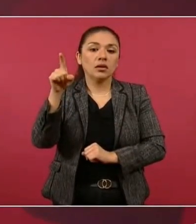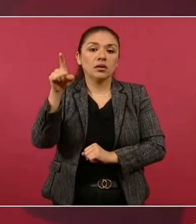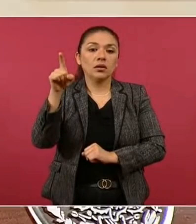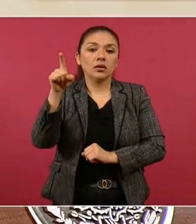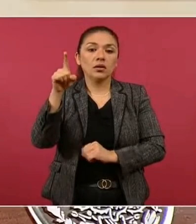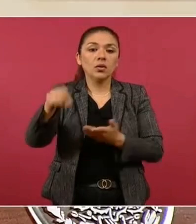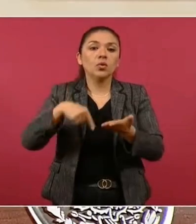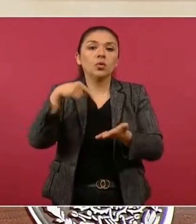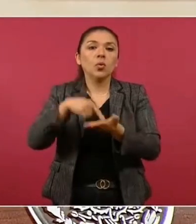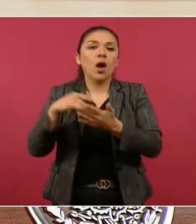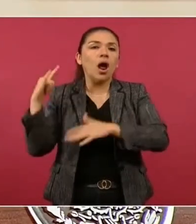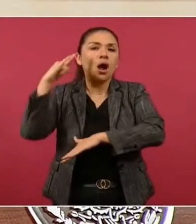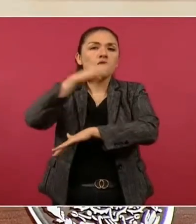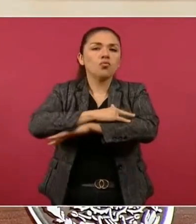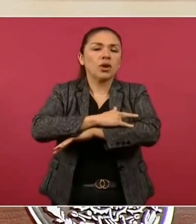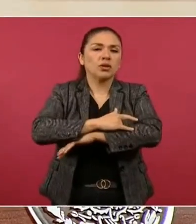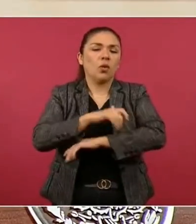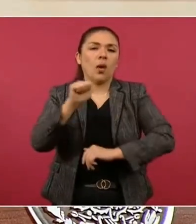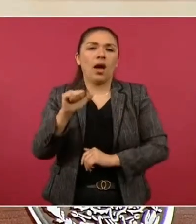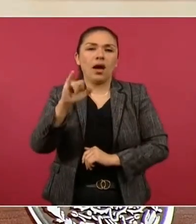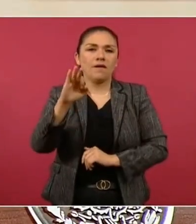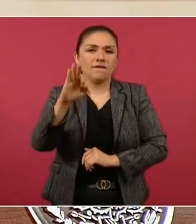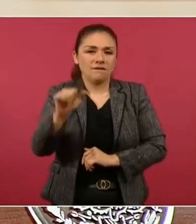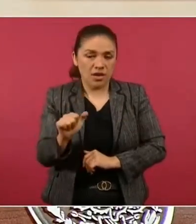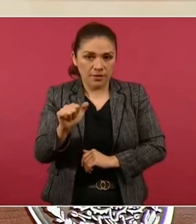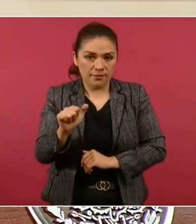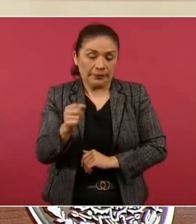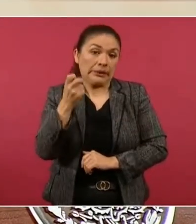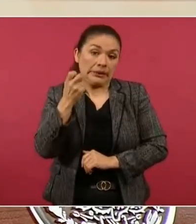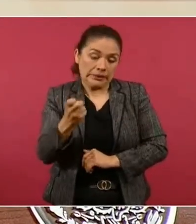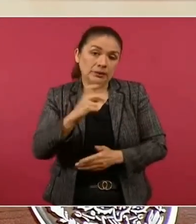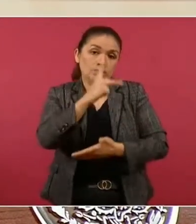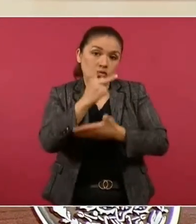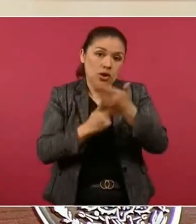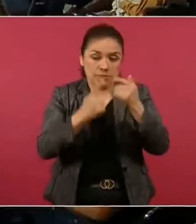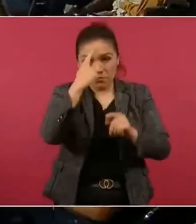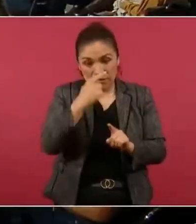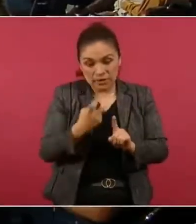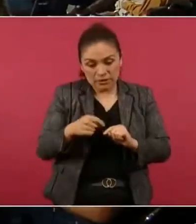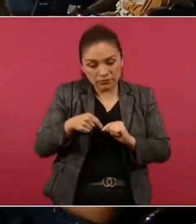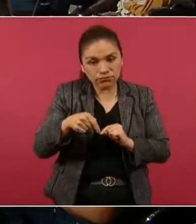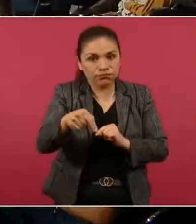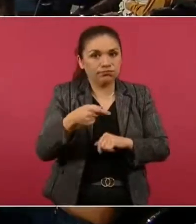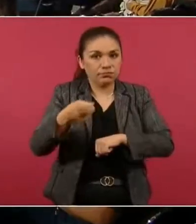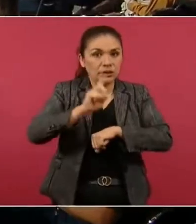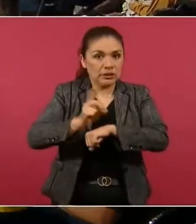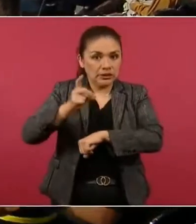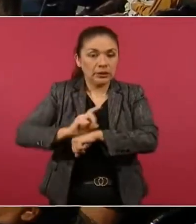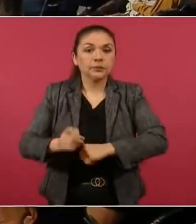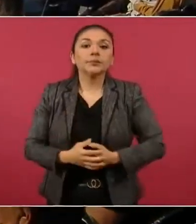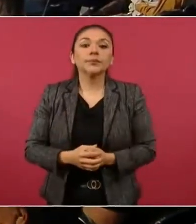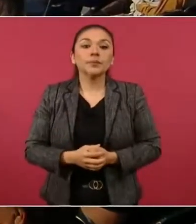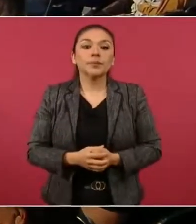el aeropuerto Felipe Ángeles. Ese es el programa que tenemos. De modo que